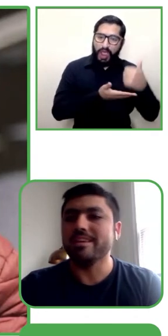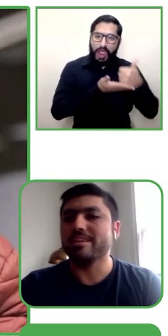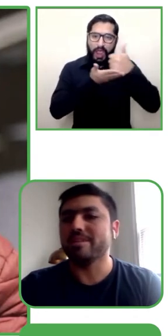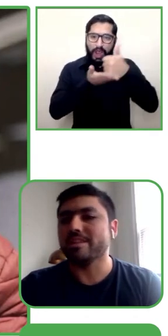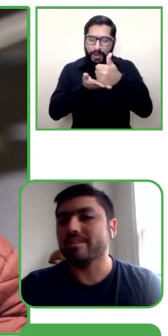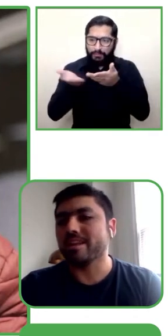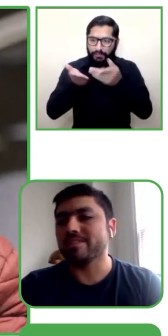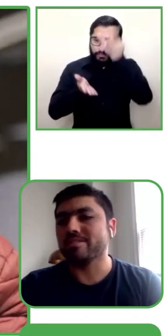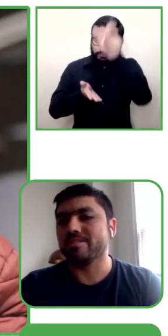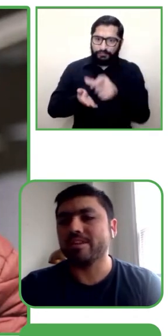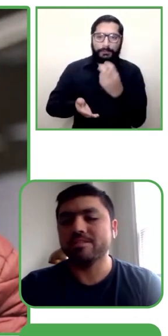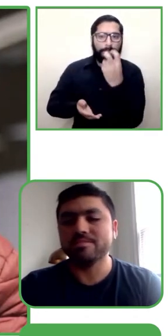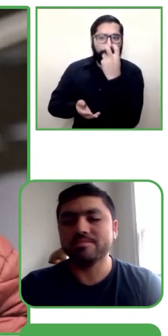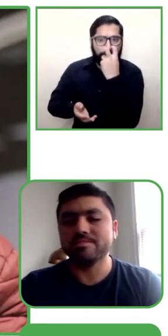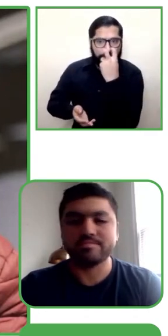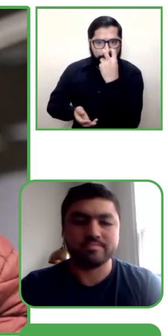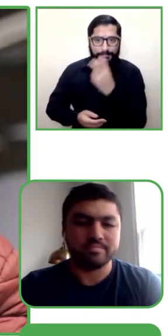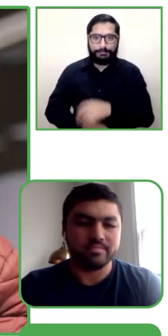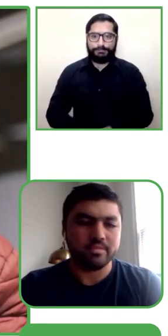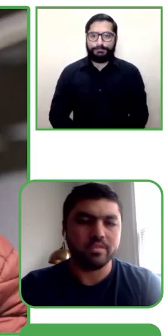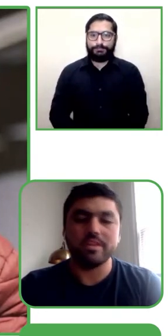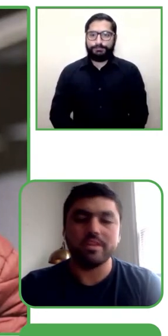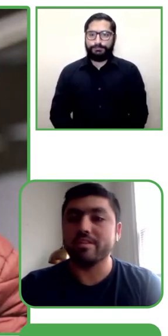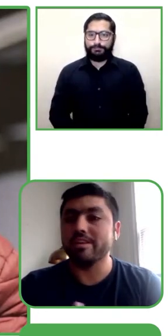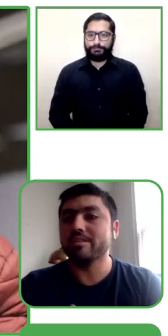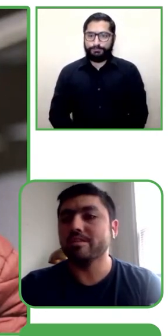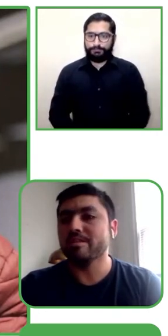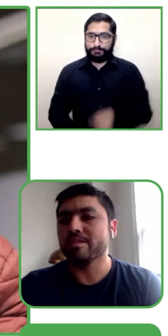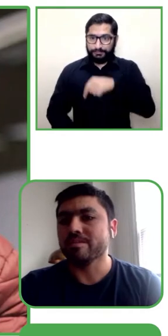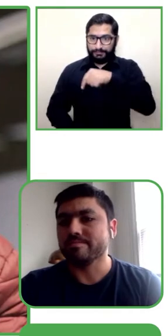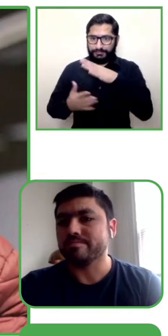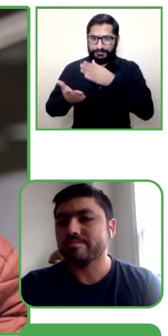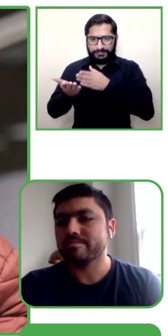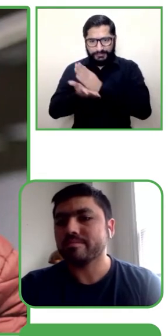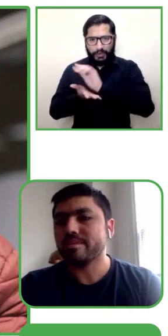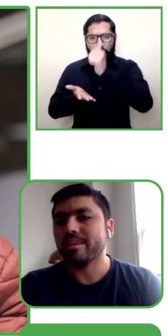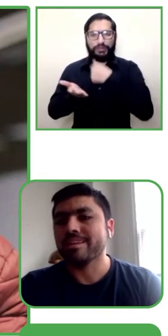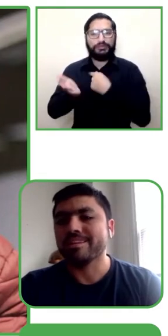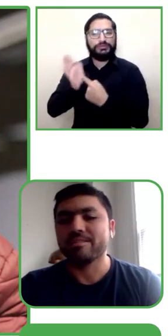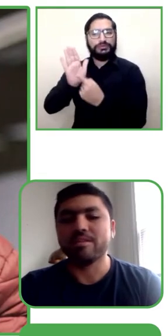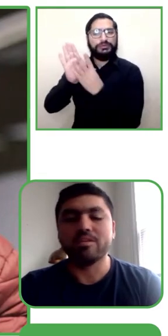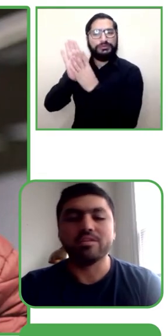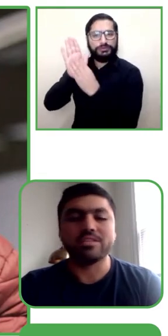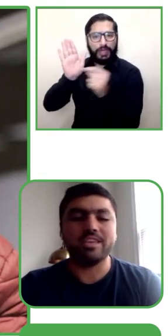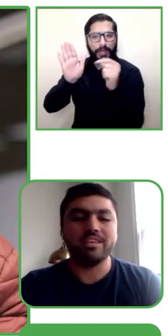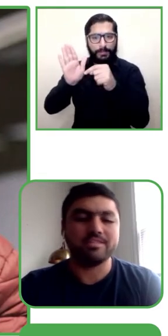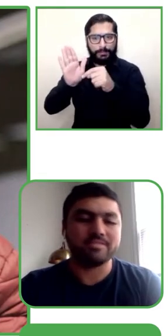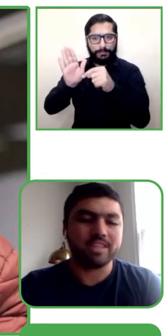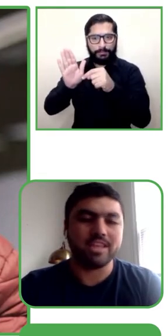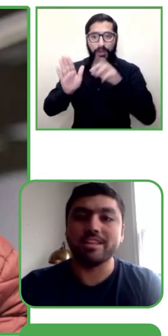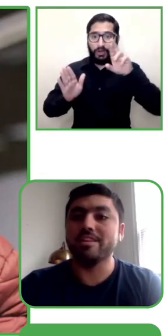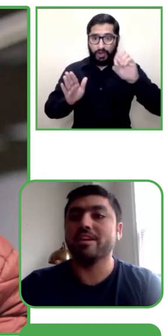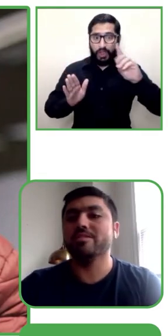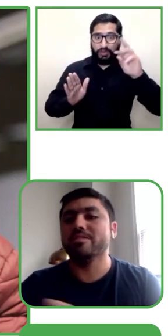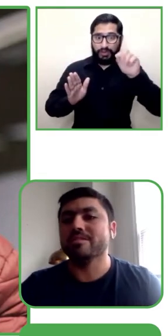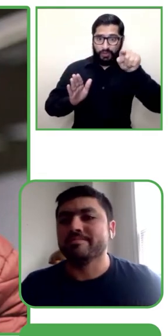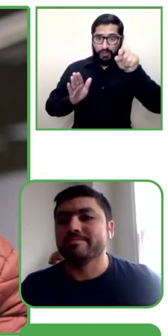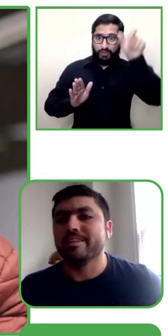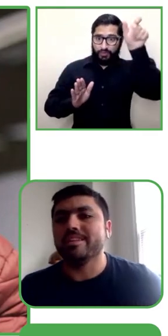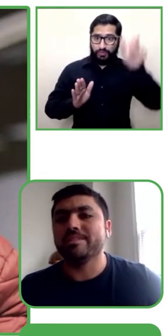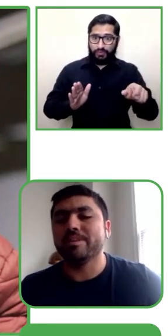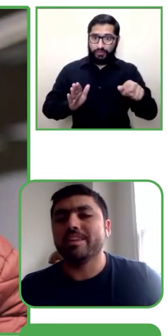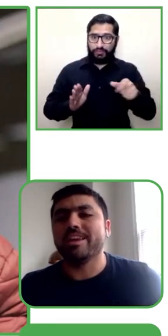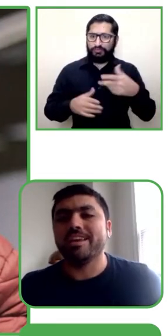y quiero partir con el caso de Rodrigo, donde Rodrigo, cuando lo conocí, tenía 22 años